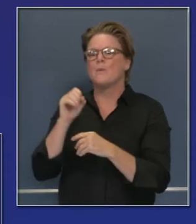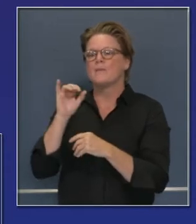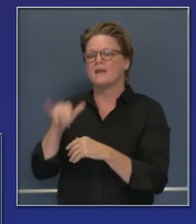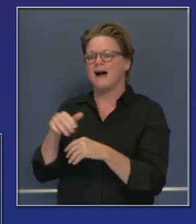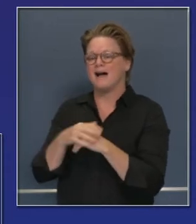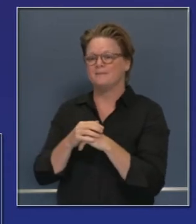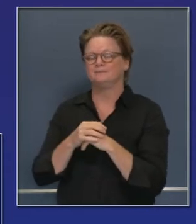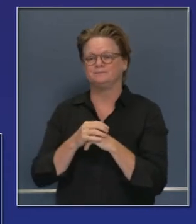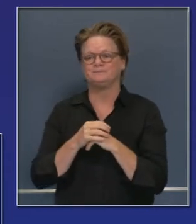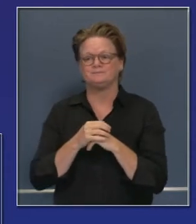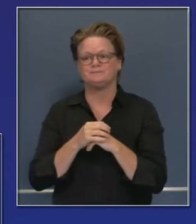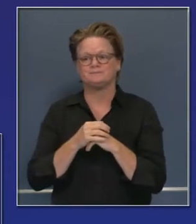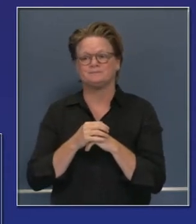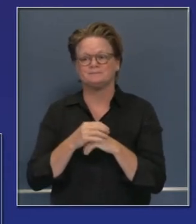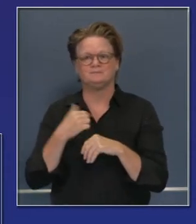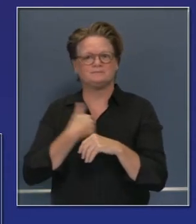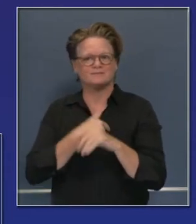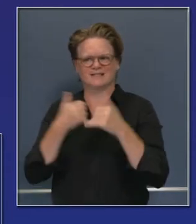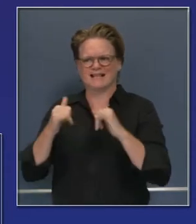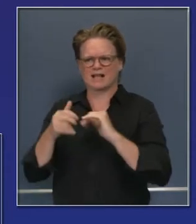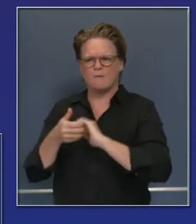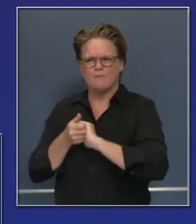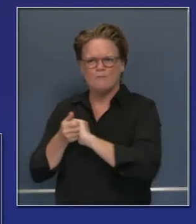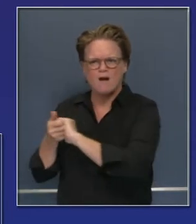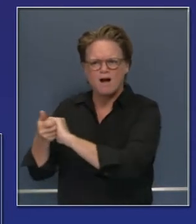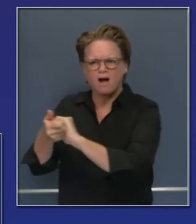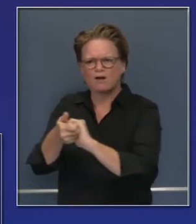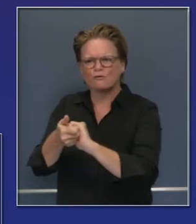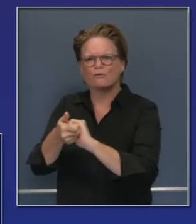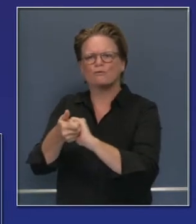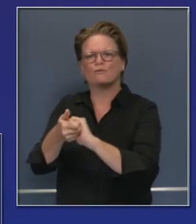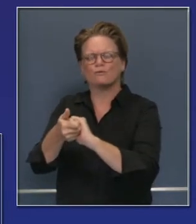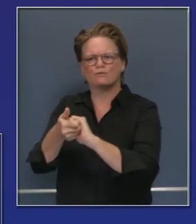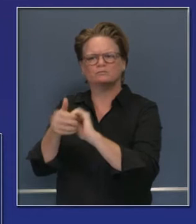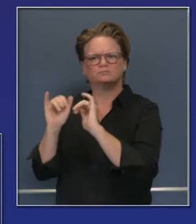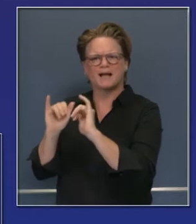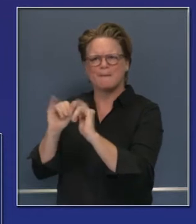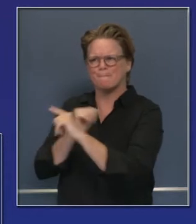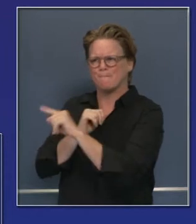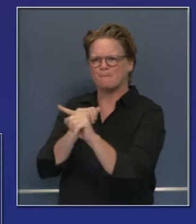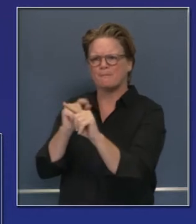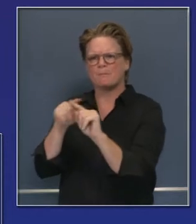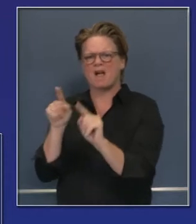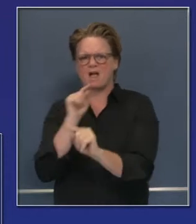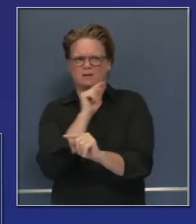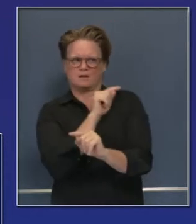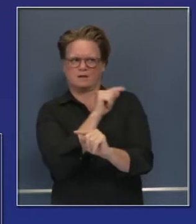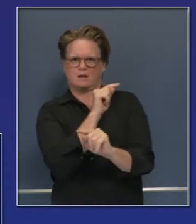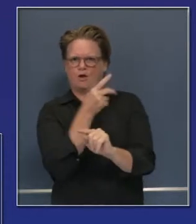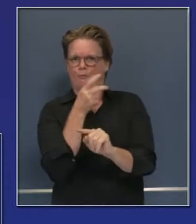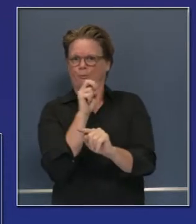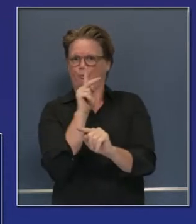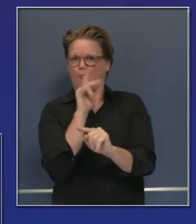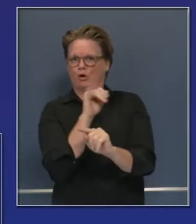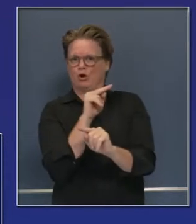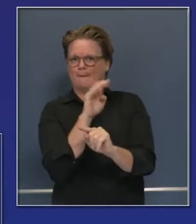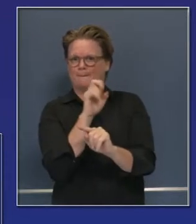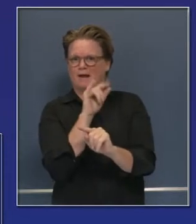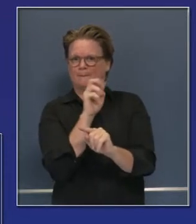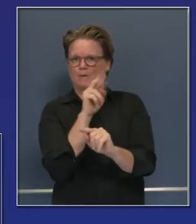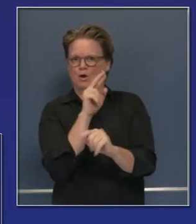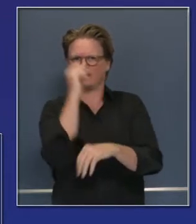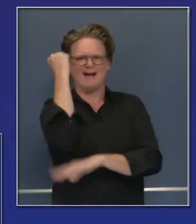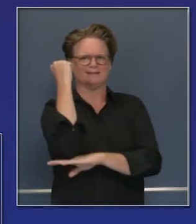que están en su lugar y los trabajos que hemos avanzado con laboratorios a través de todo el estado y en algunos